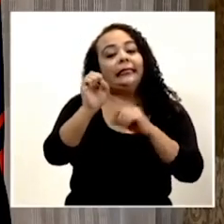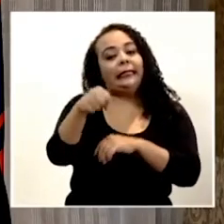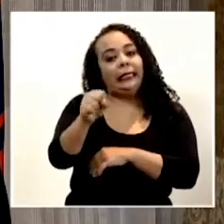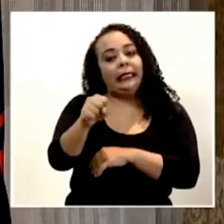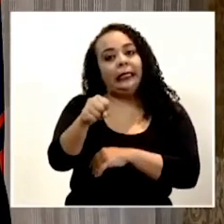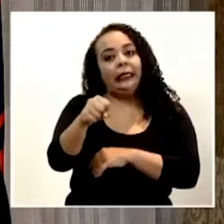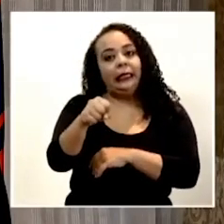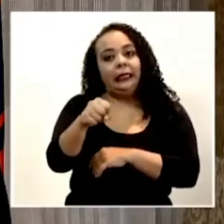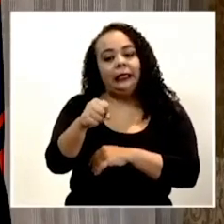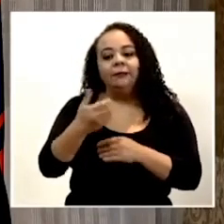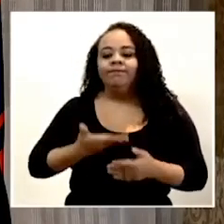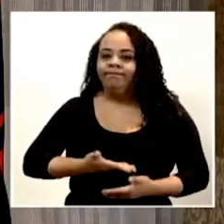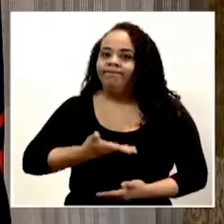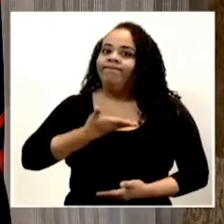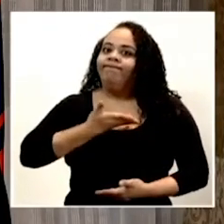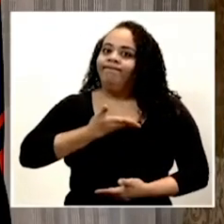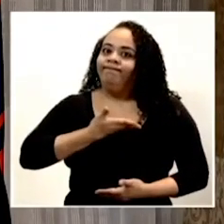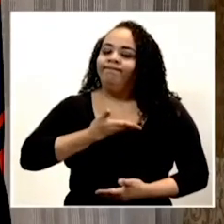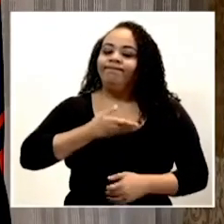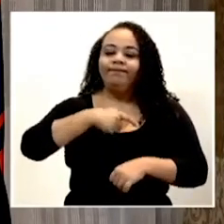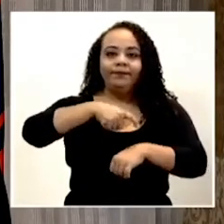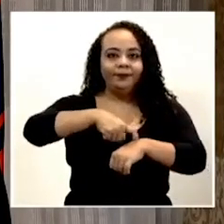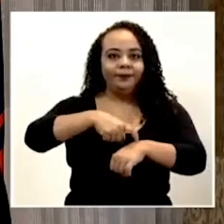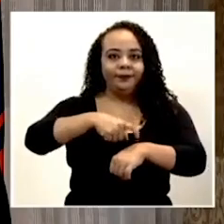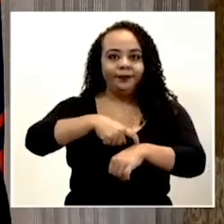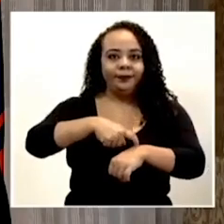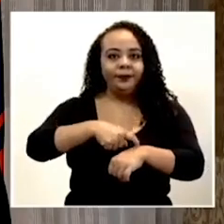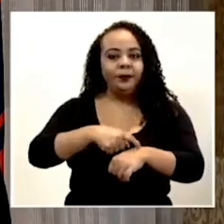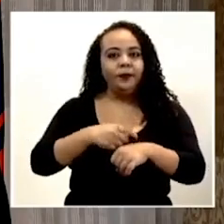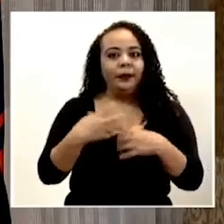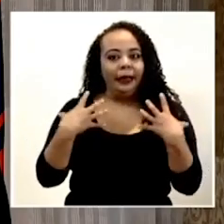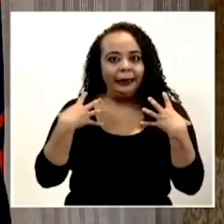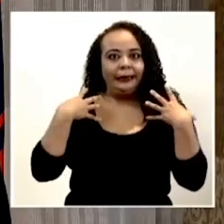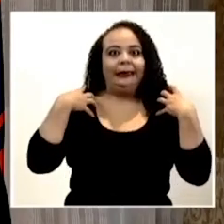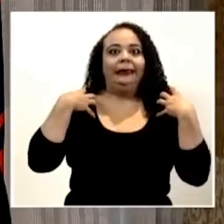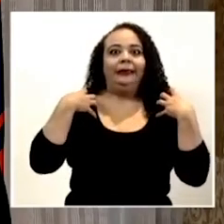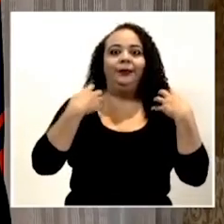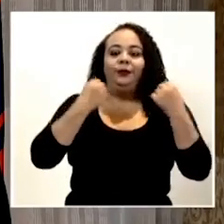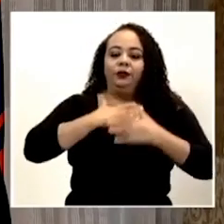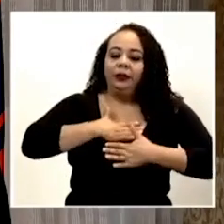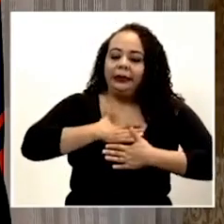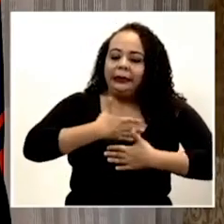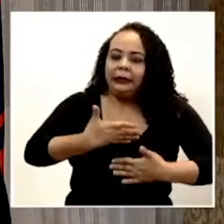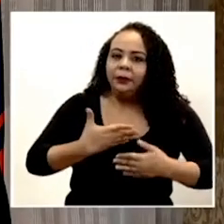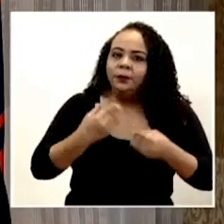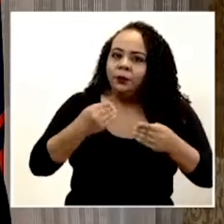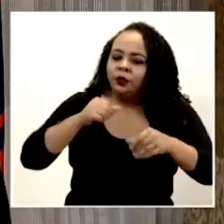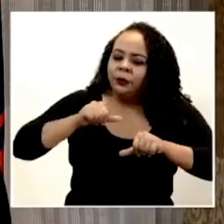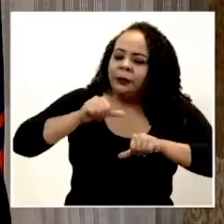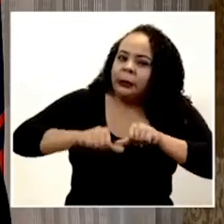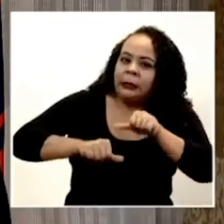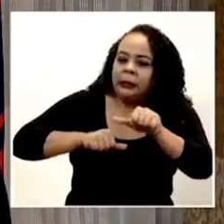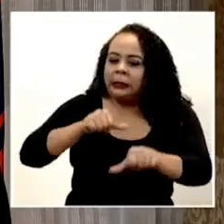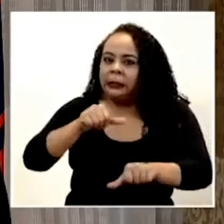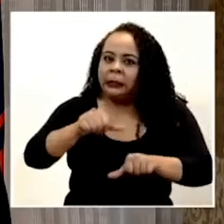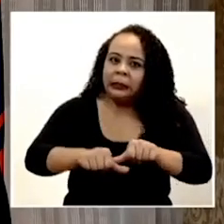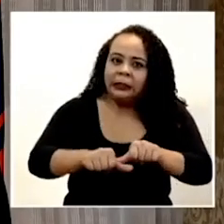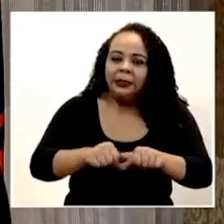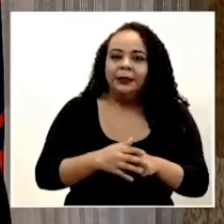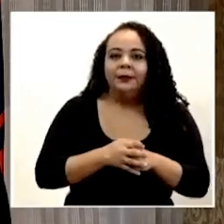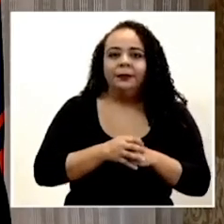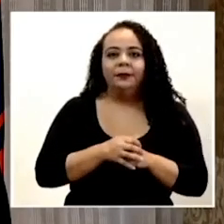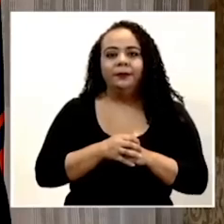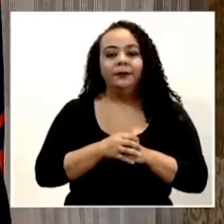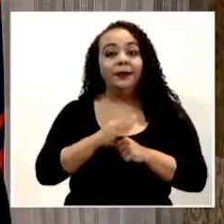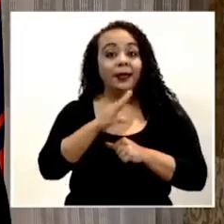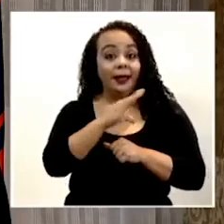un privilegio y una época de mucho estrés, mucha dedicación, mucha fuerza, mucho esfuerzo, perdón. Y,